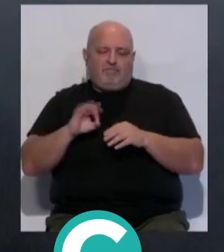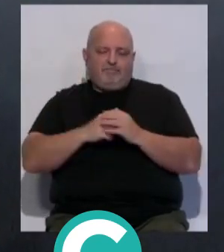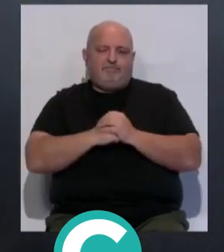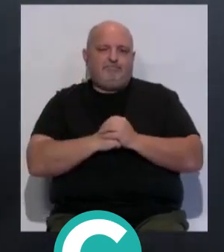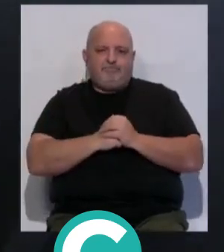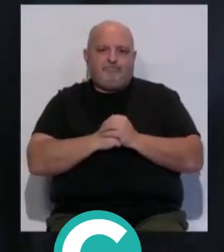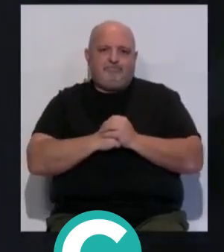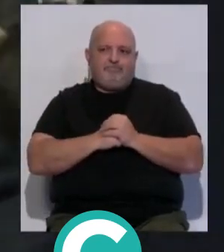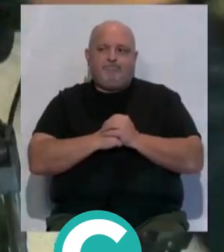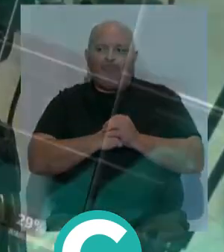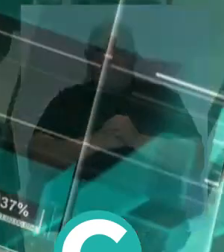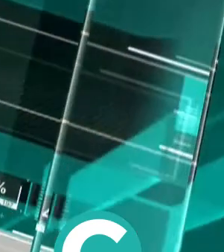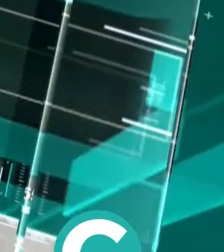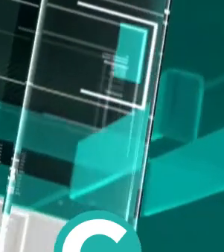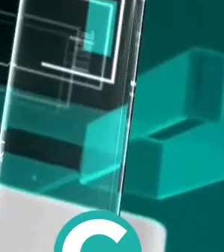los casos.